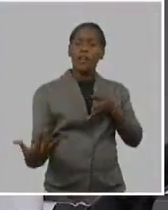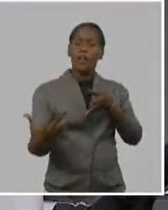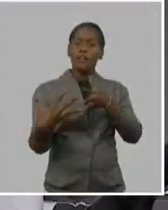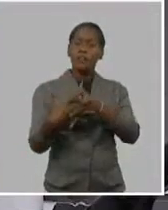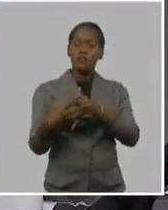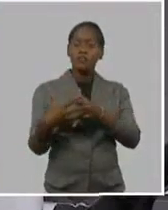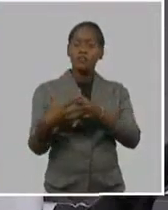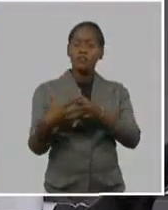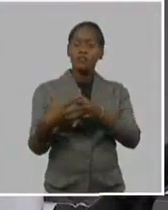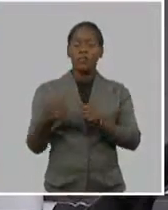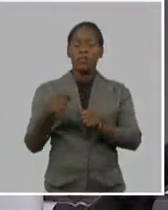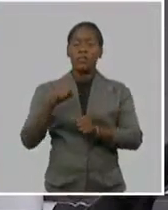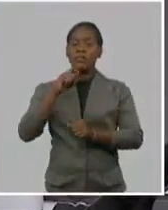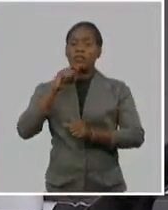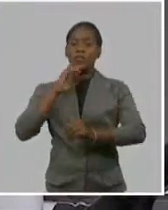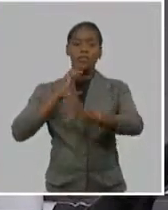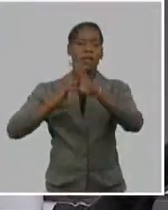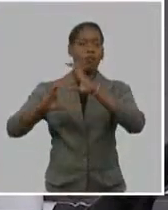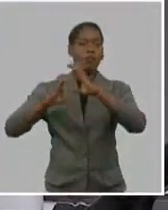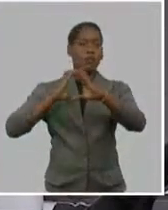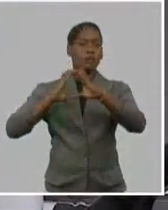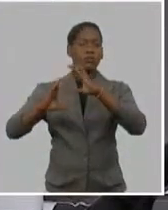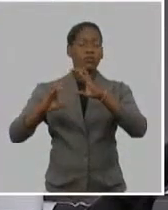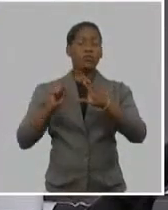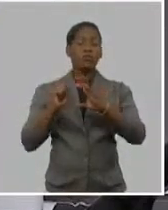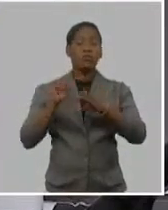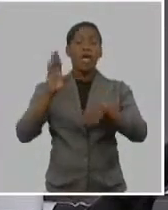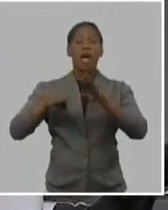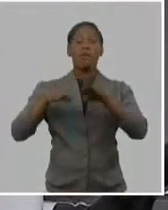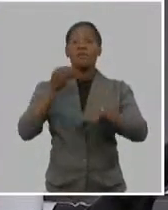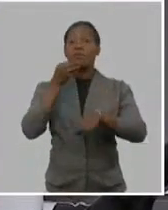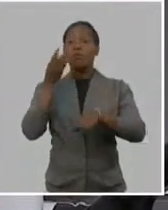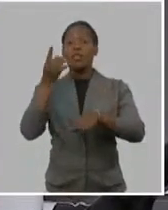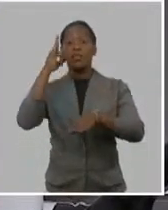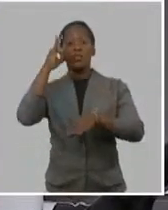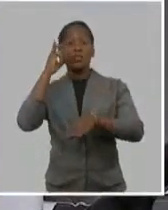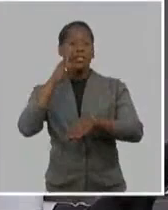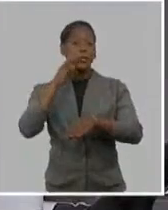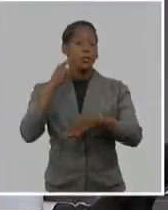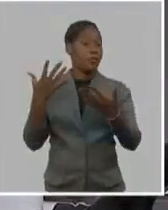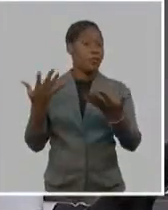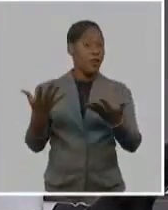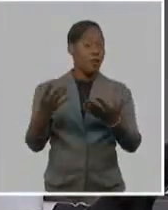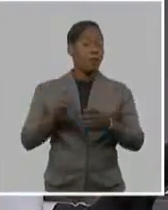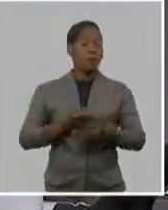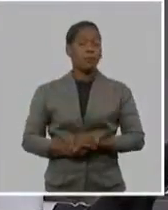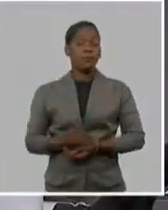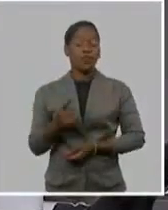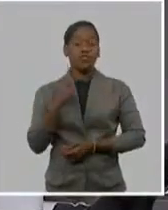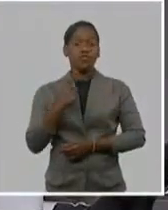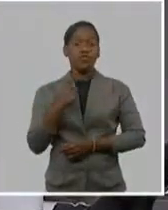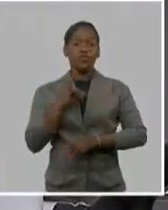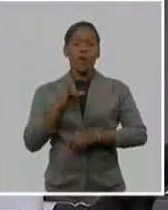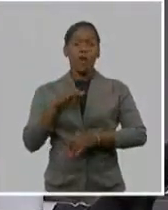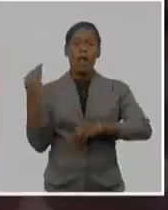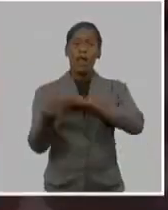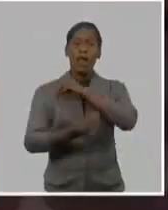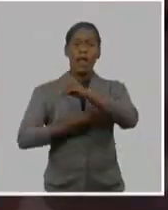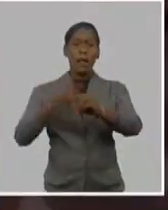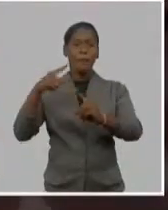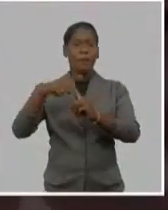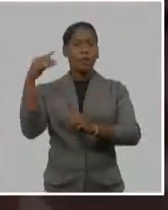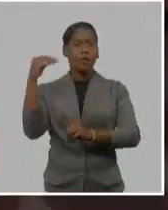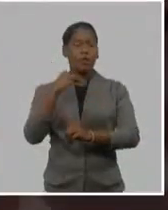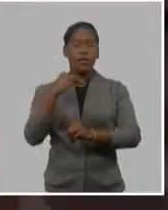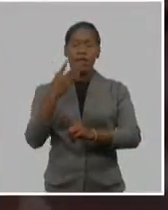cambiado, por la comunicación que es transversal a todos los procesos, o sea no es un cambio tecnológico más, es un cambio